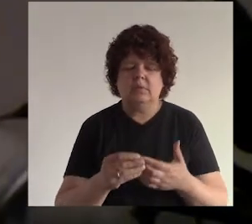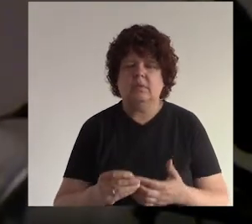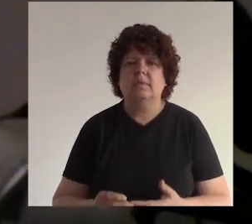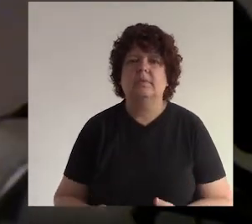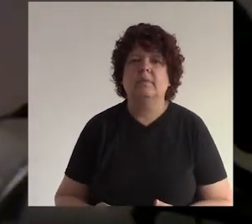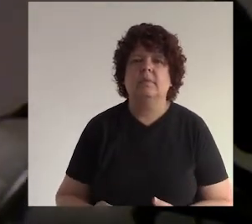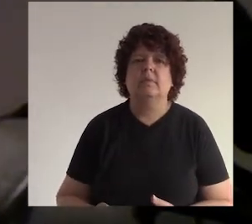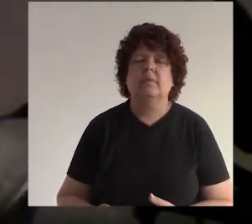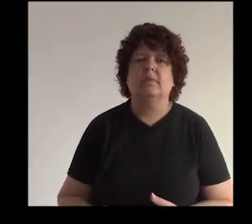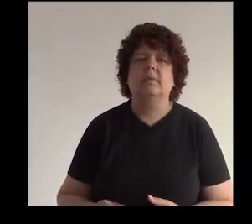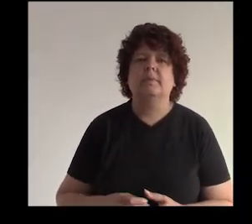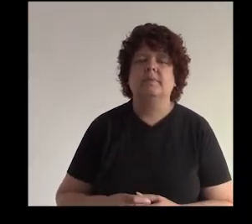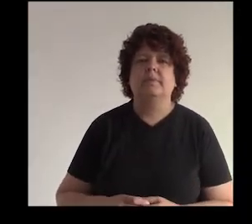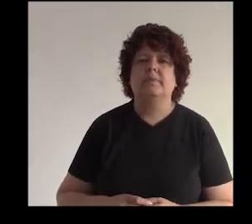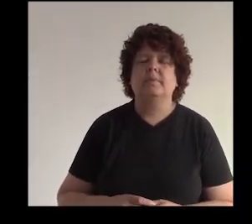eso es otra cosa